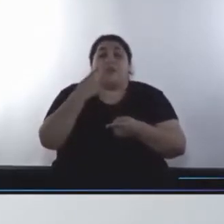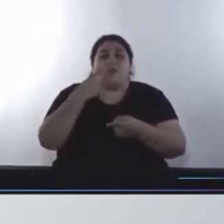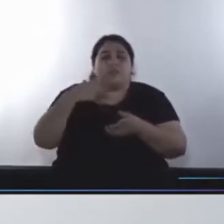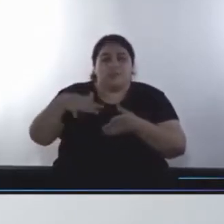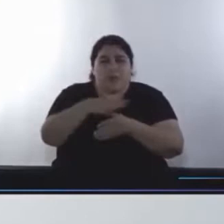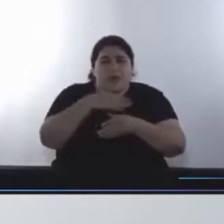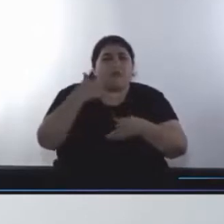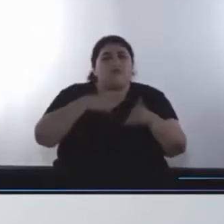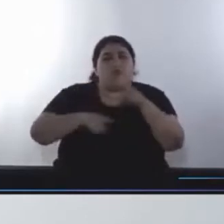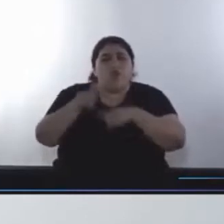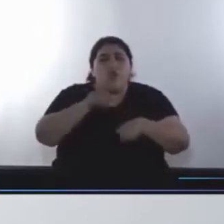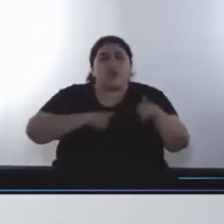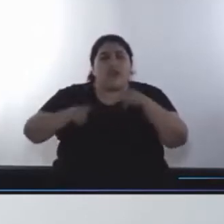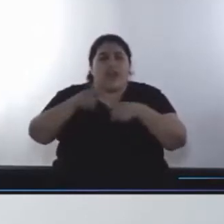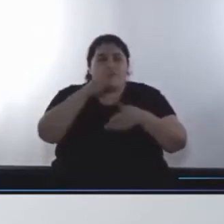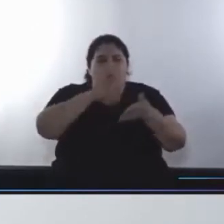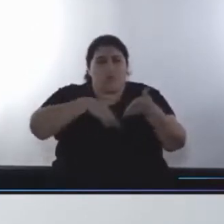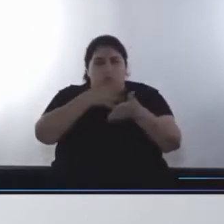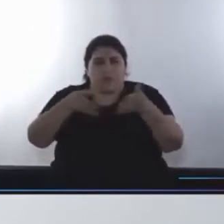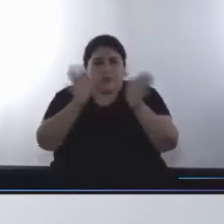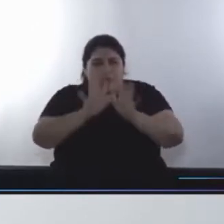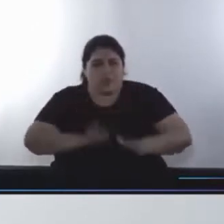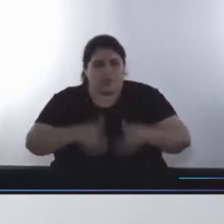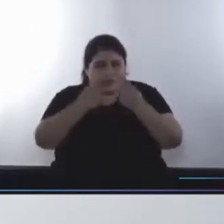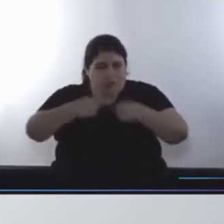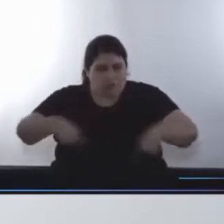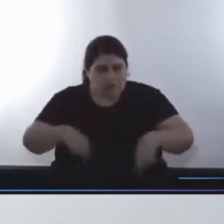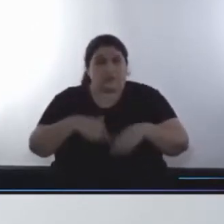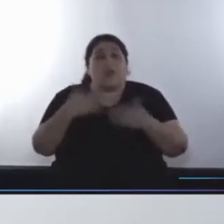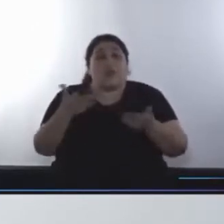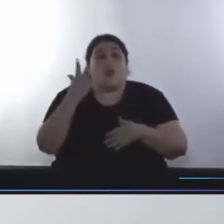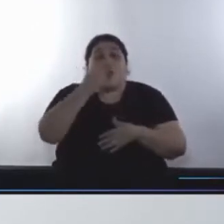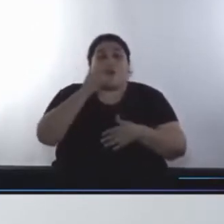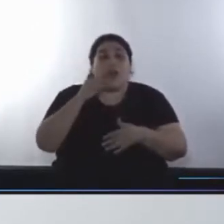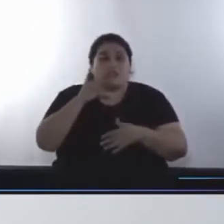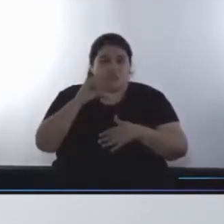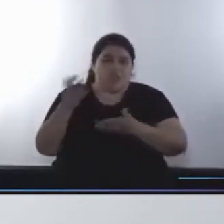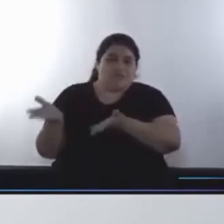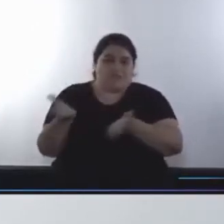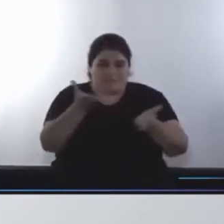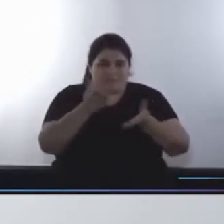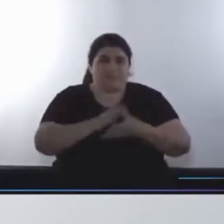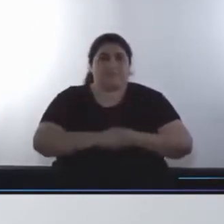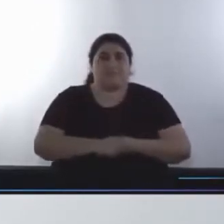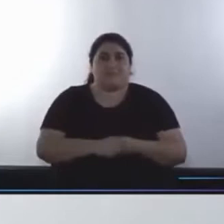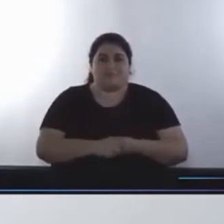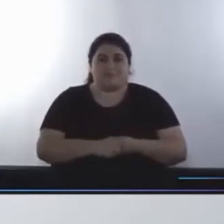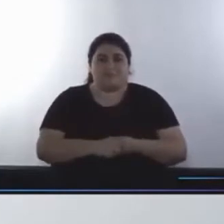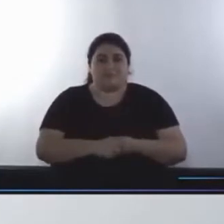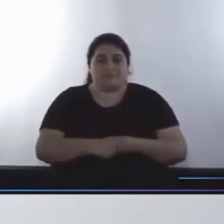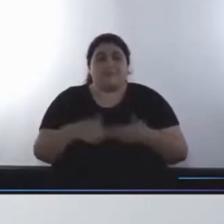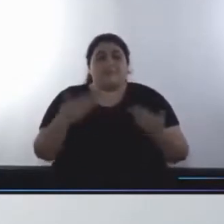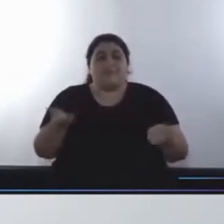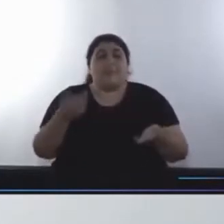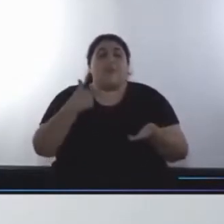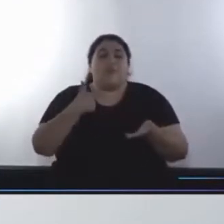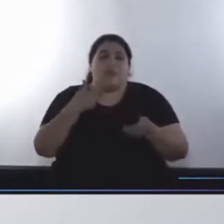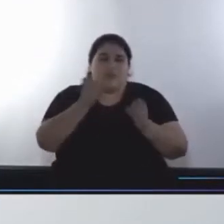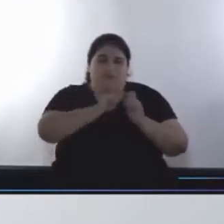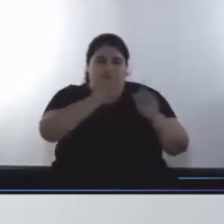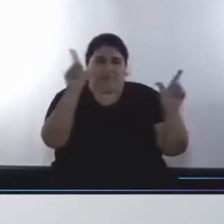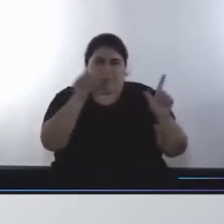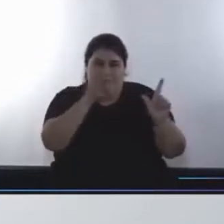coordinando planes estratégicos urbanos y territoriales. Horacio, lo escuchamos. Bueno, voy a compartir pantalla.